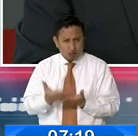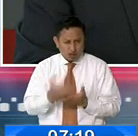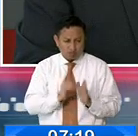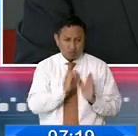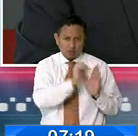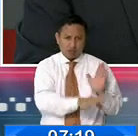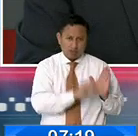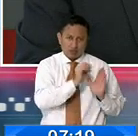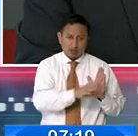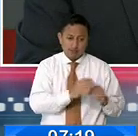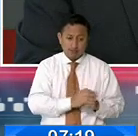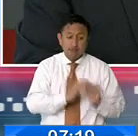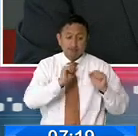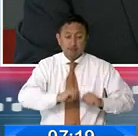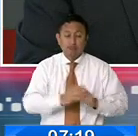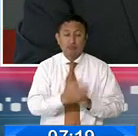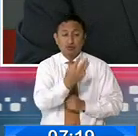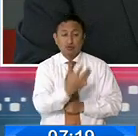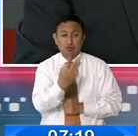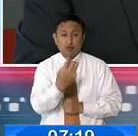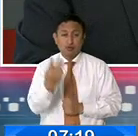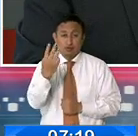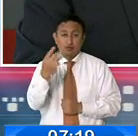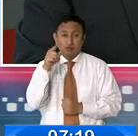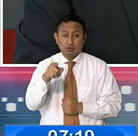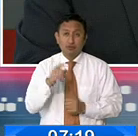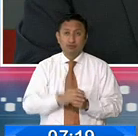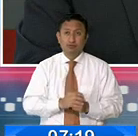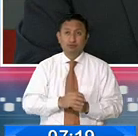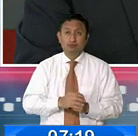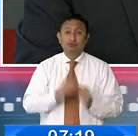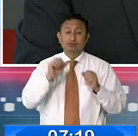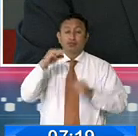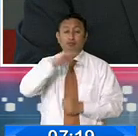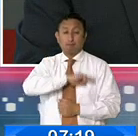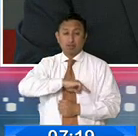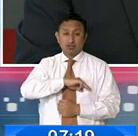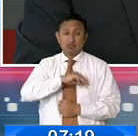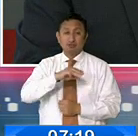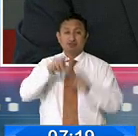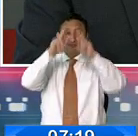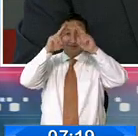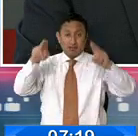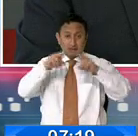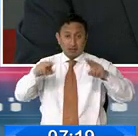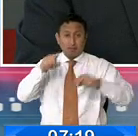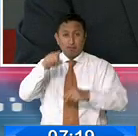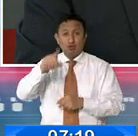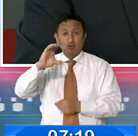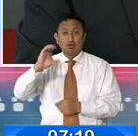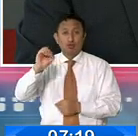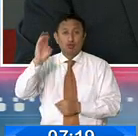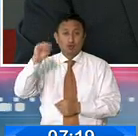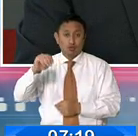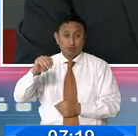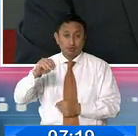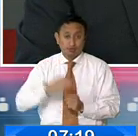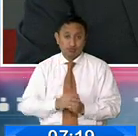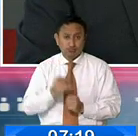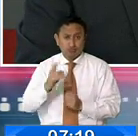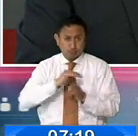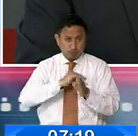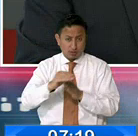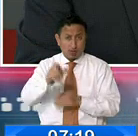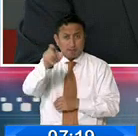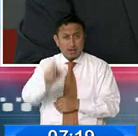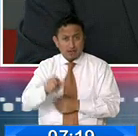para ello está la página www.misionnavidad.com, que es aquella que invitamos a la